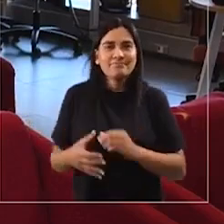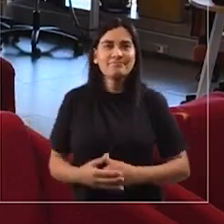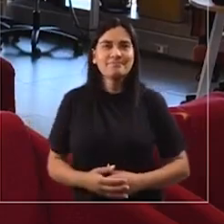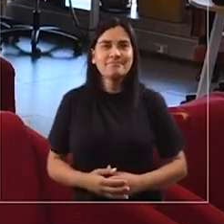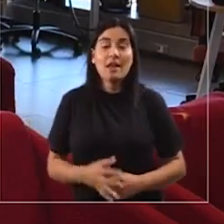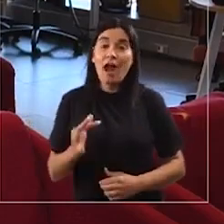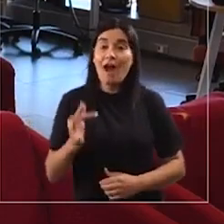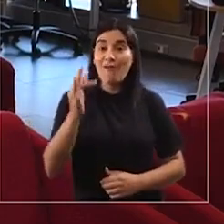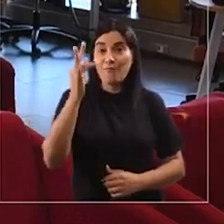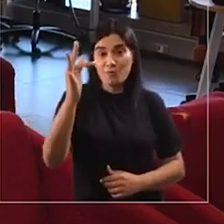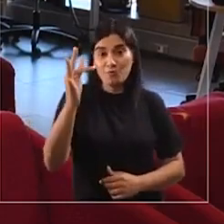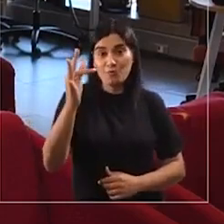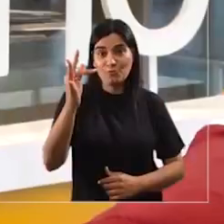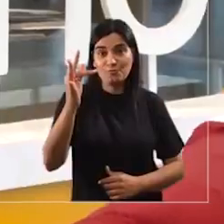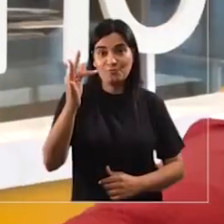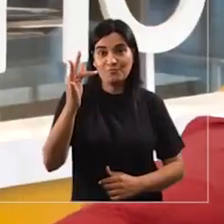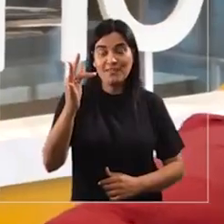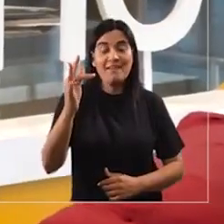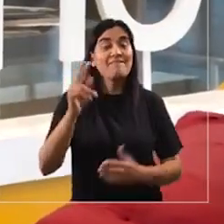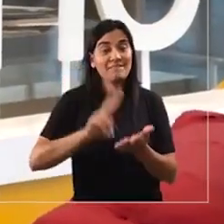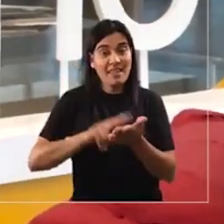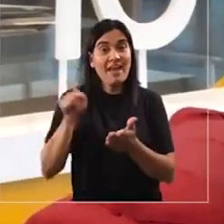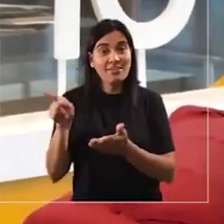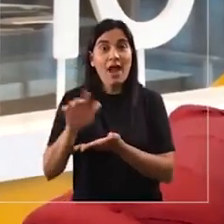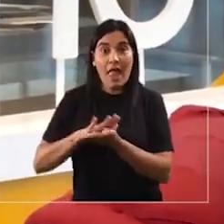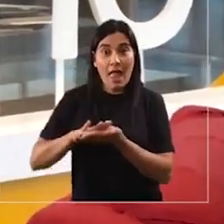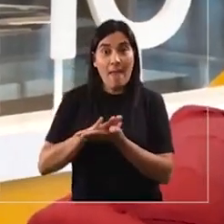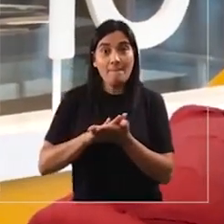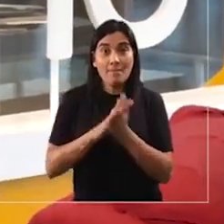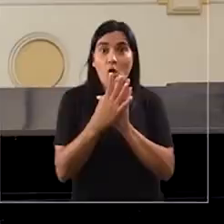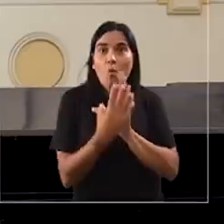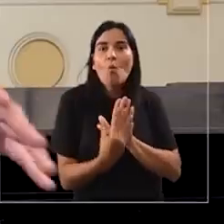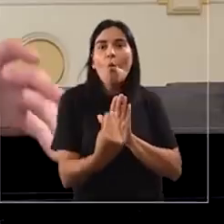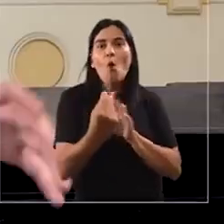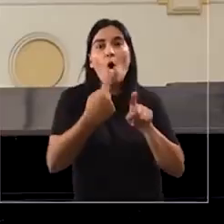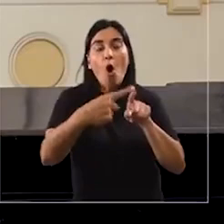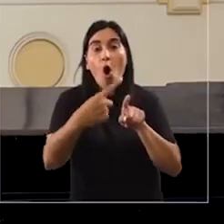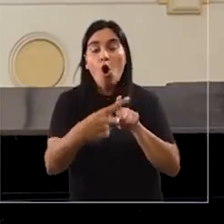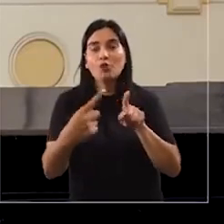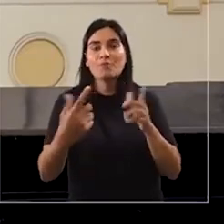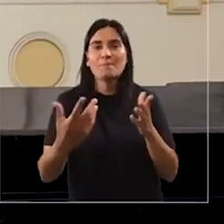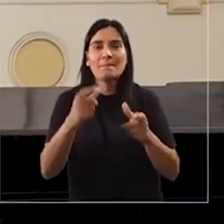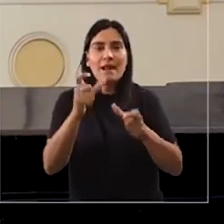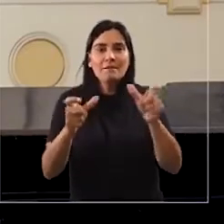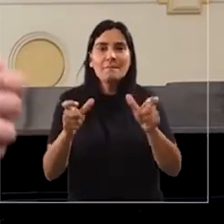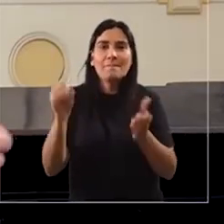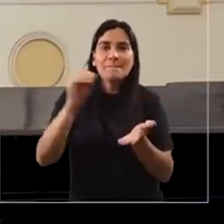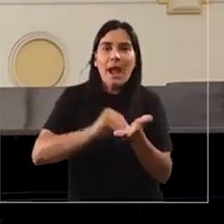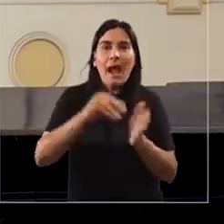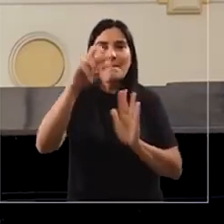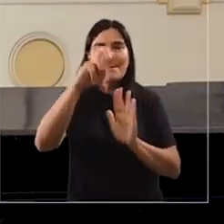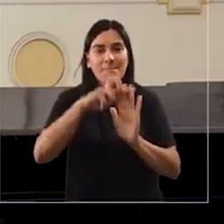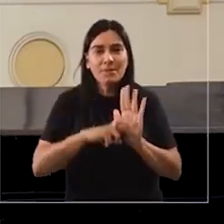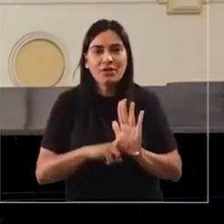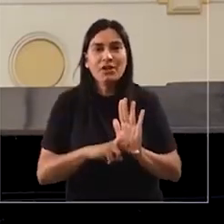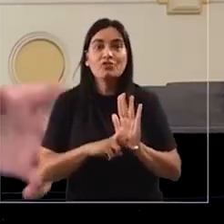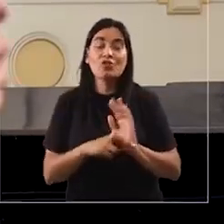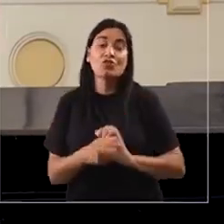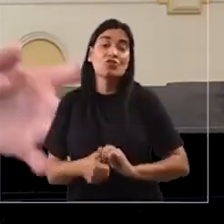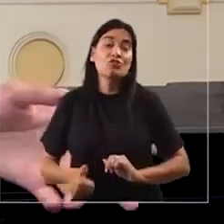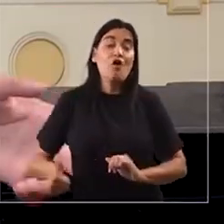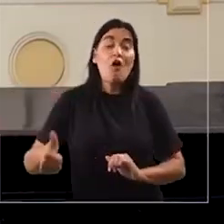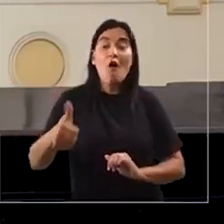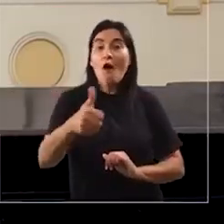de esta reconexión y restauración. A futuro es un maravilloso ejemplo que pueden seguir otros grupos para que se